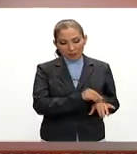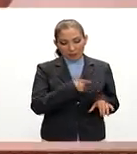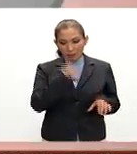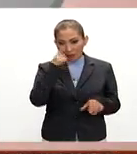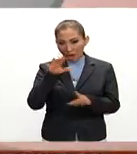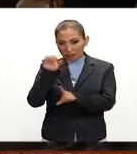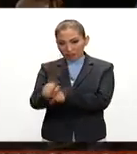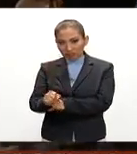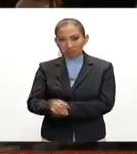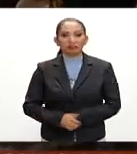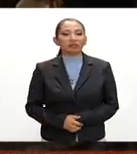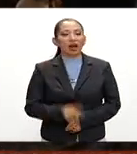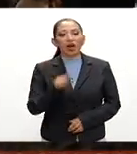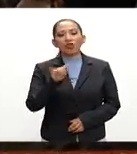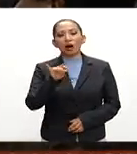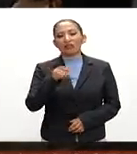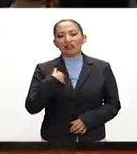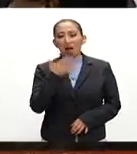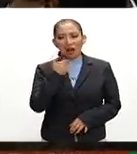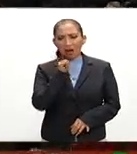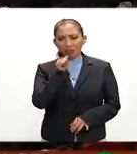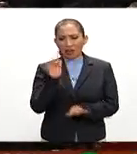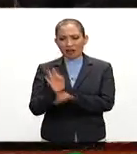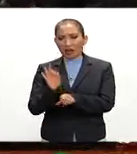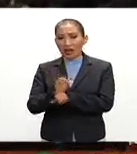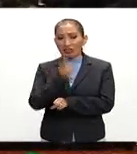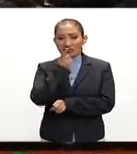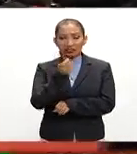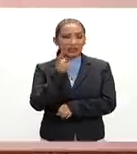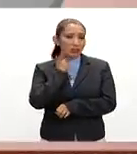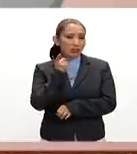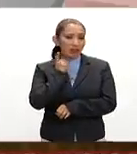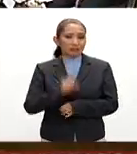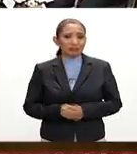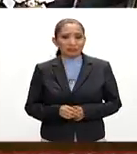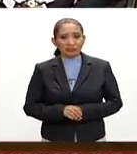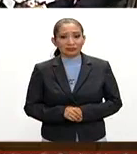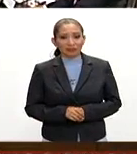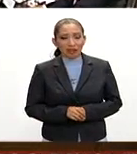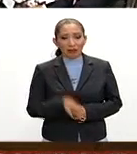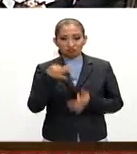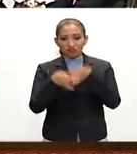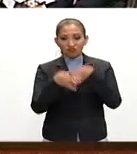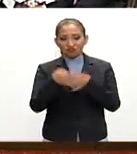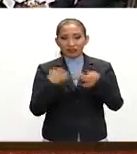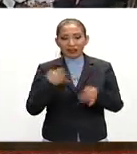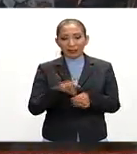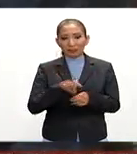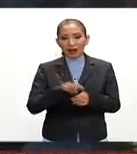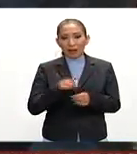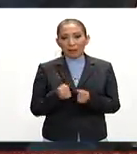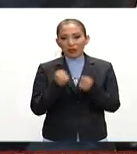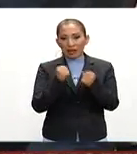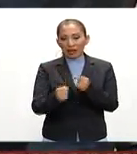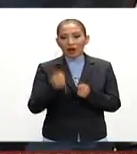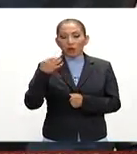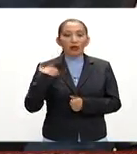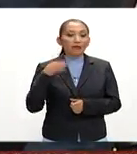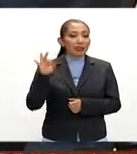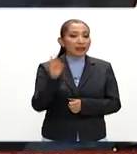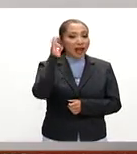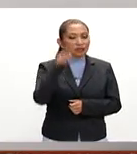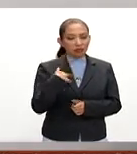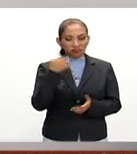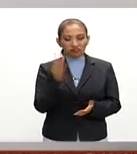aprehensión Duarte ya no tiene fuero aseguran los diputados el tribunal electoral del poder judicial de la federación